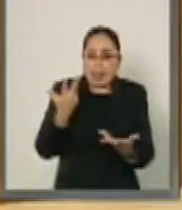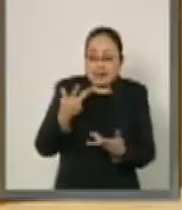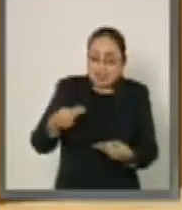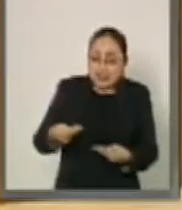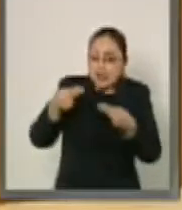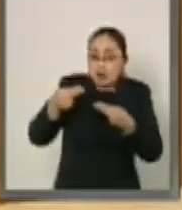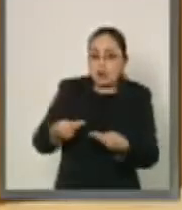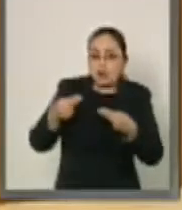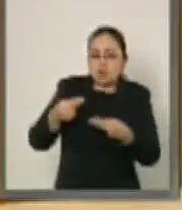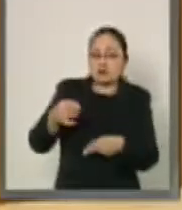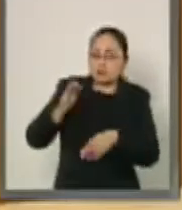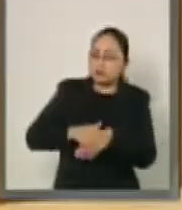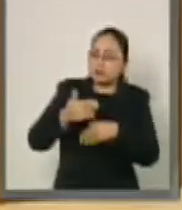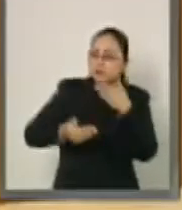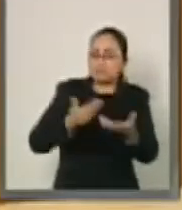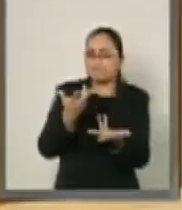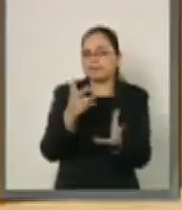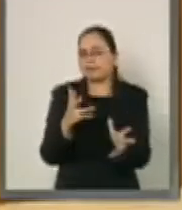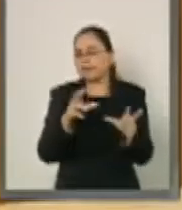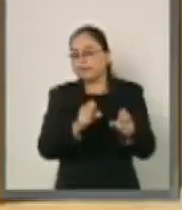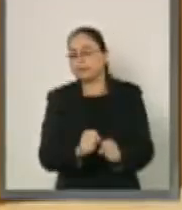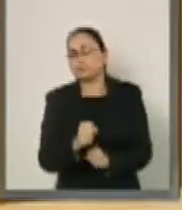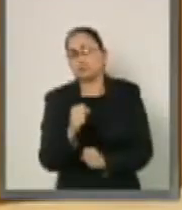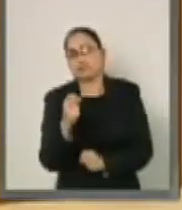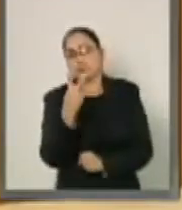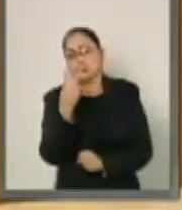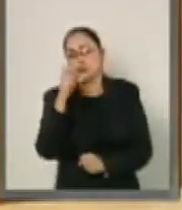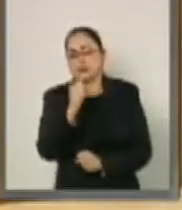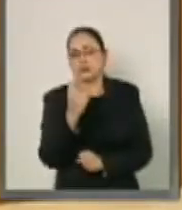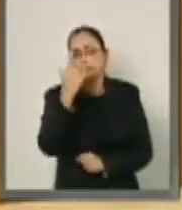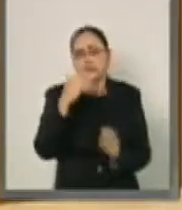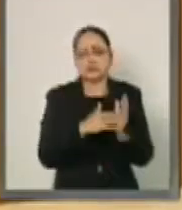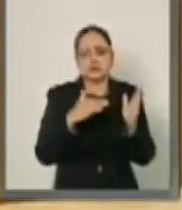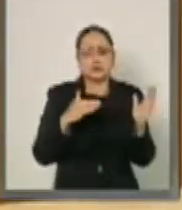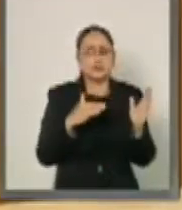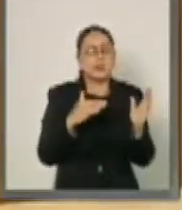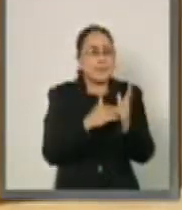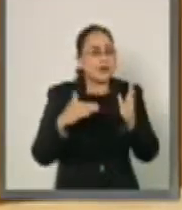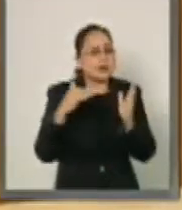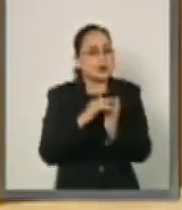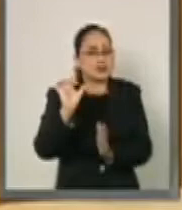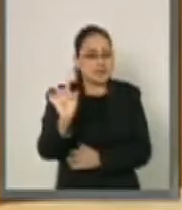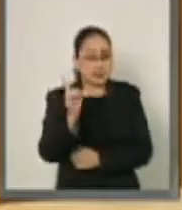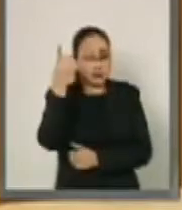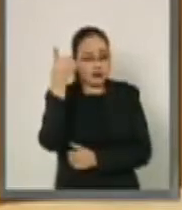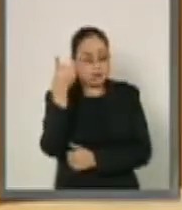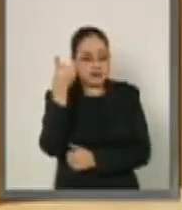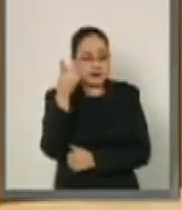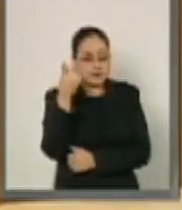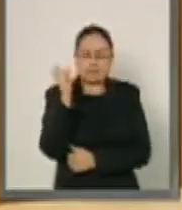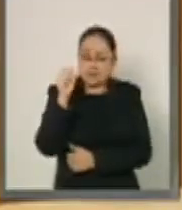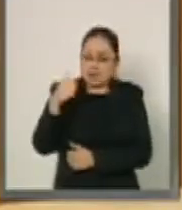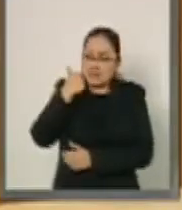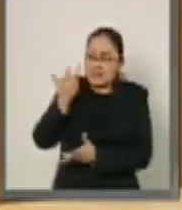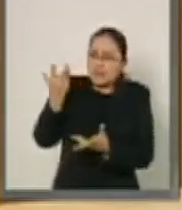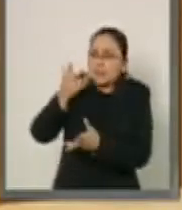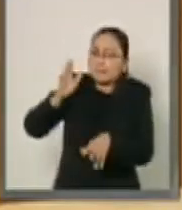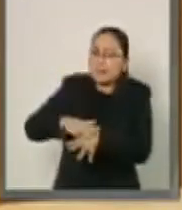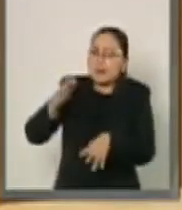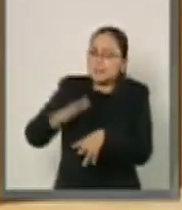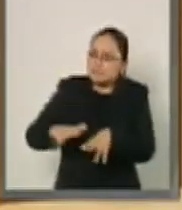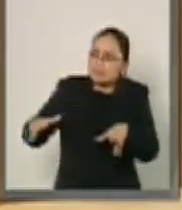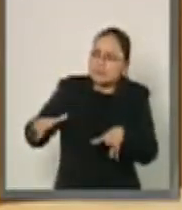valor aproximado a los 265 mil millones de dólares y también contar con una amplia